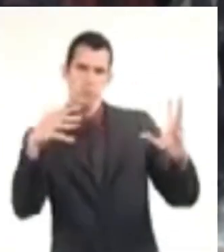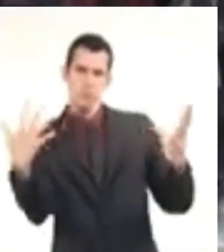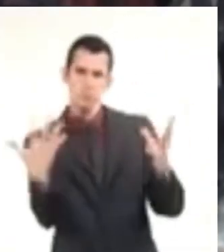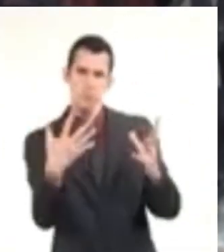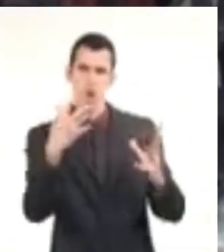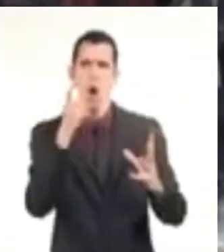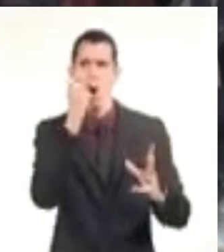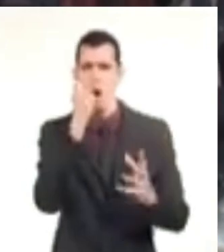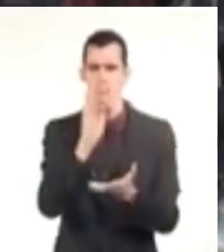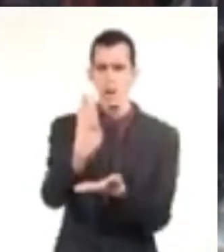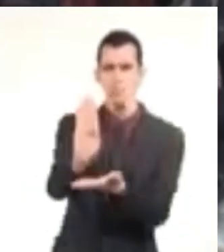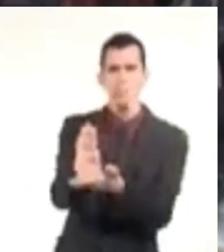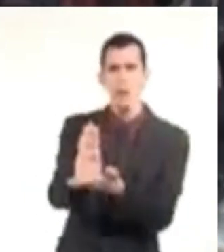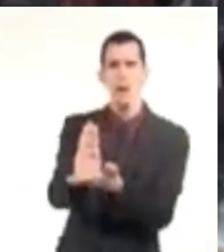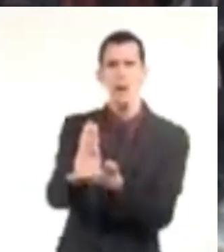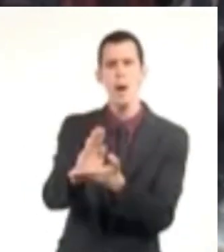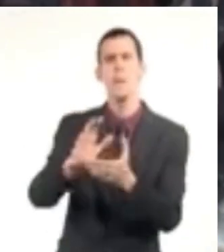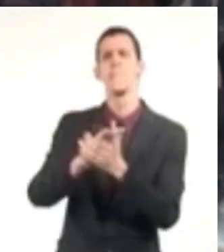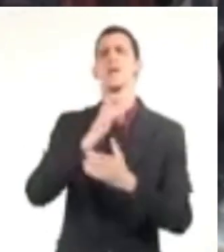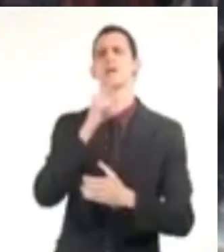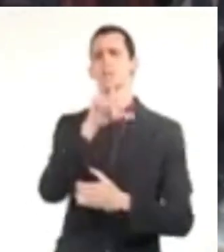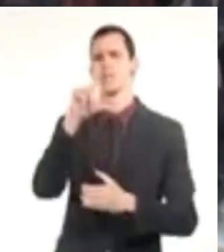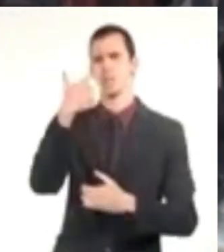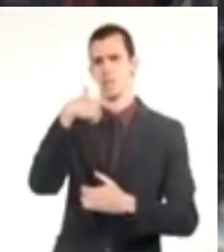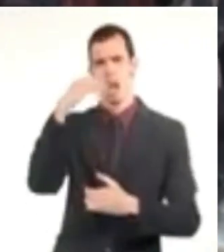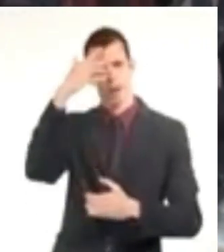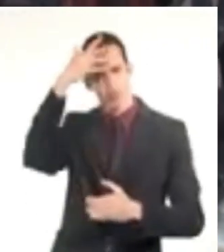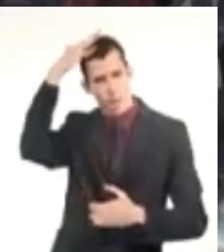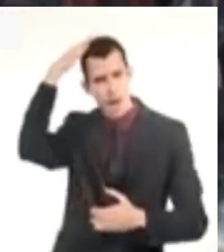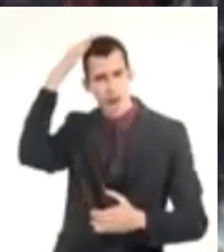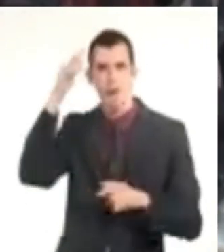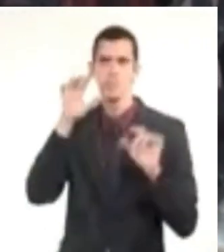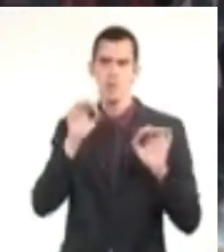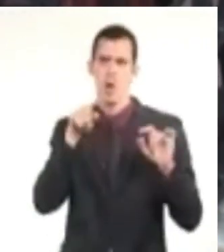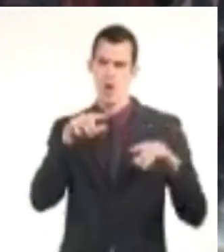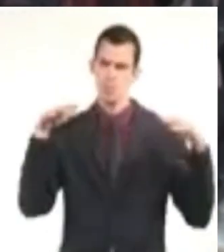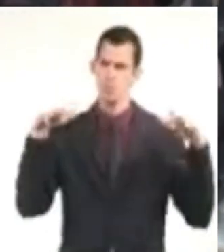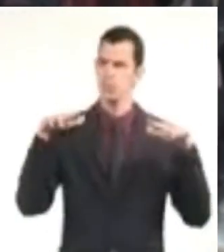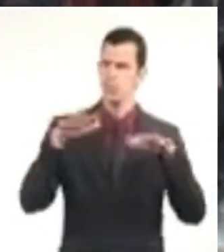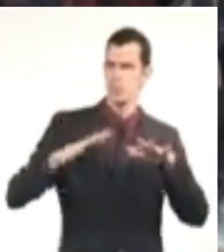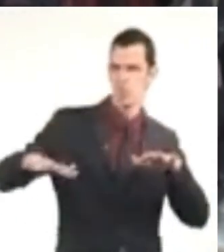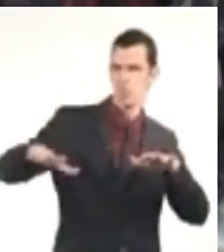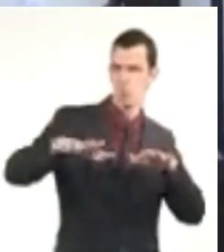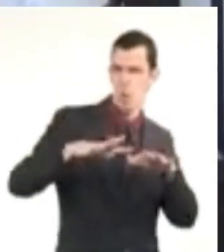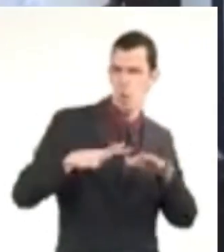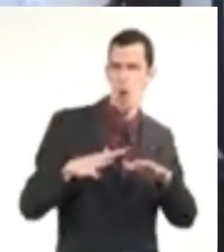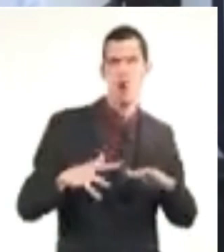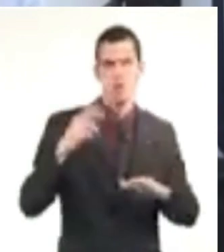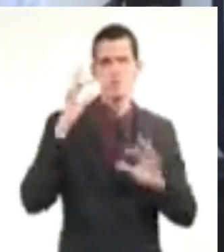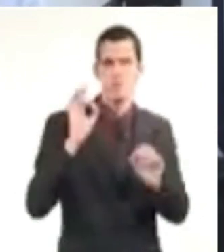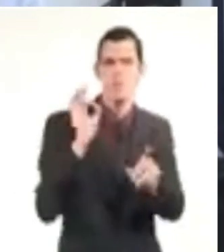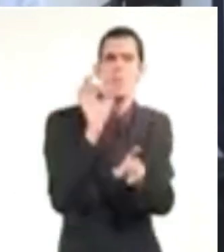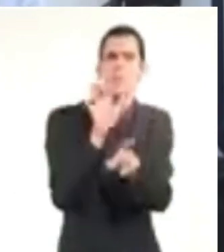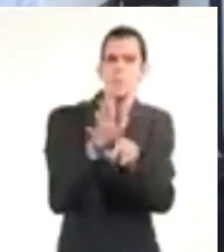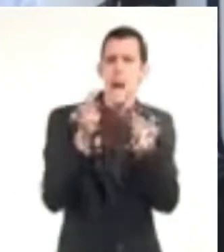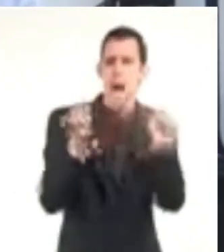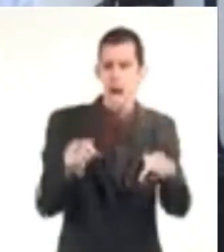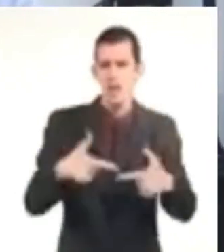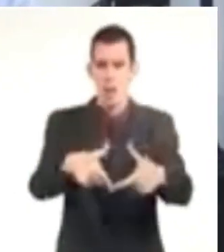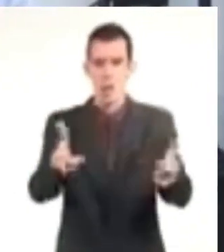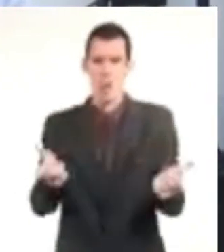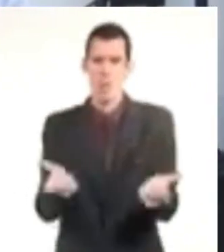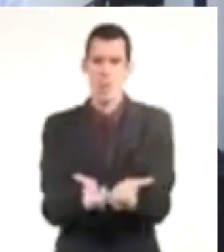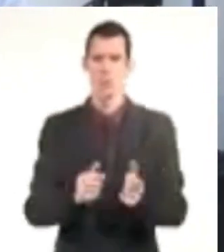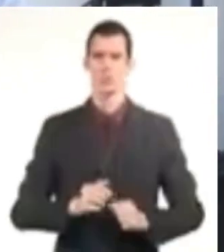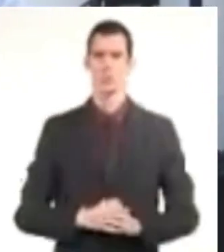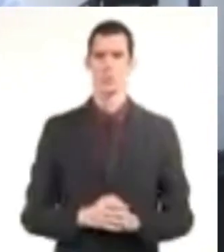haya, que estuviera, lo patrocino obligado por el bien de género cubano. A mí me parece un